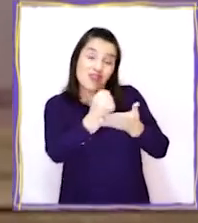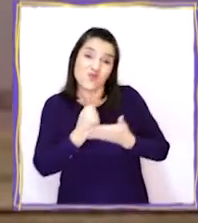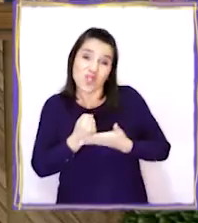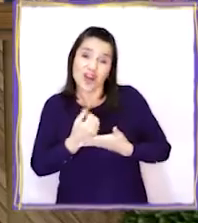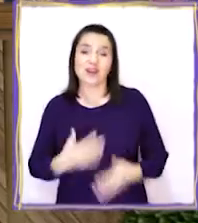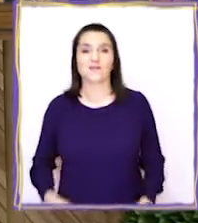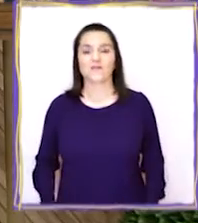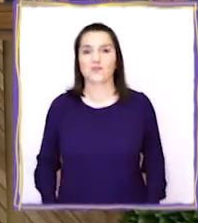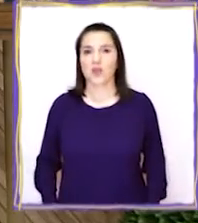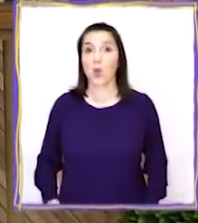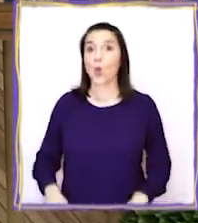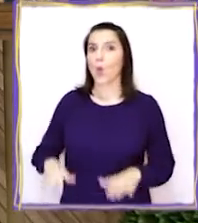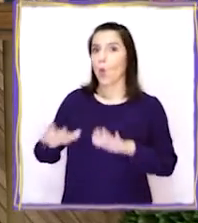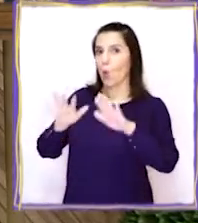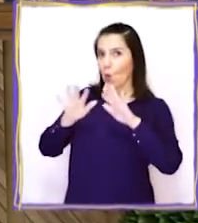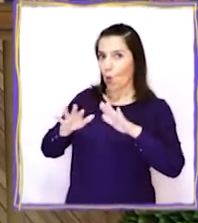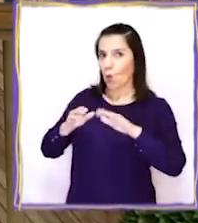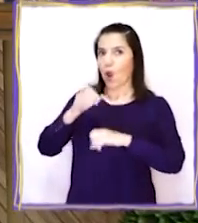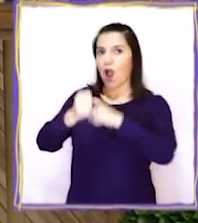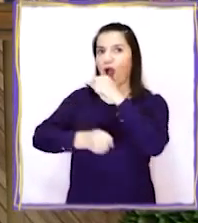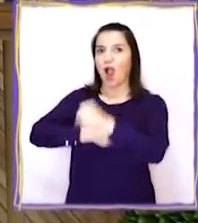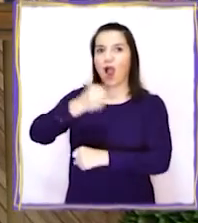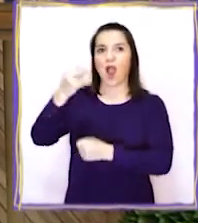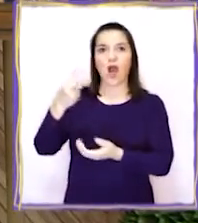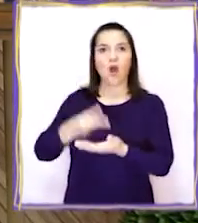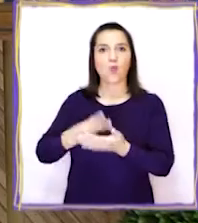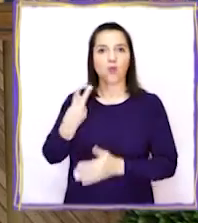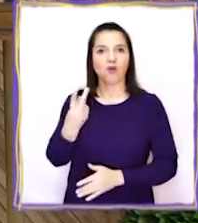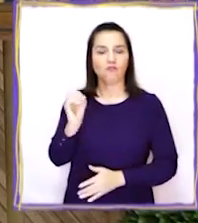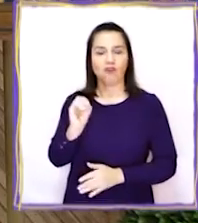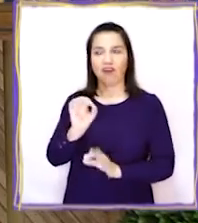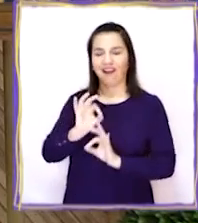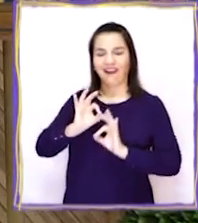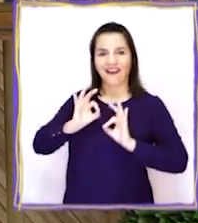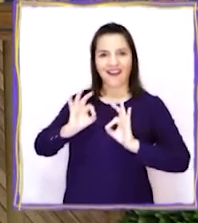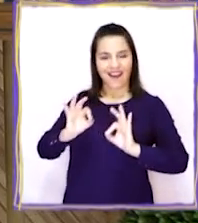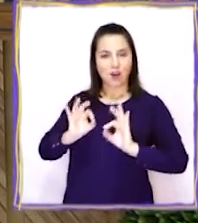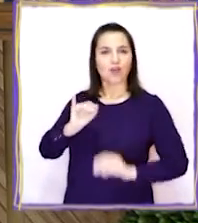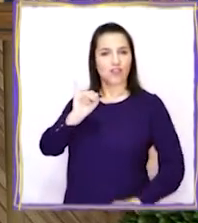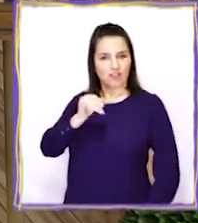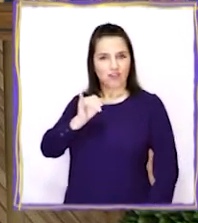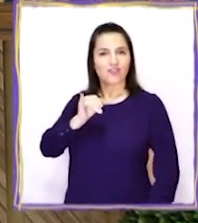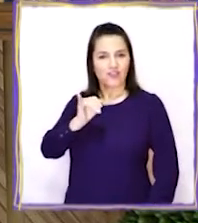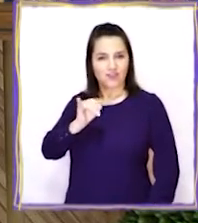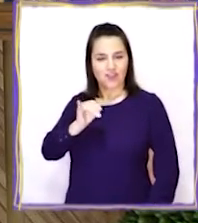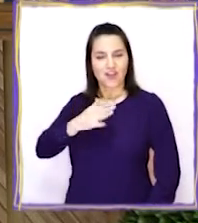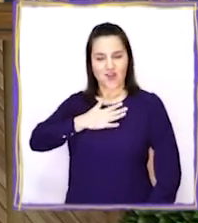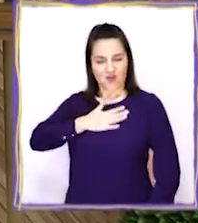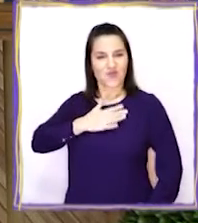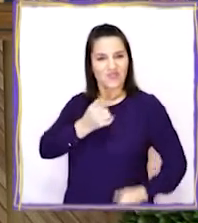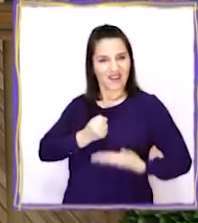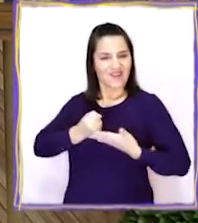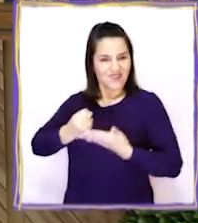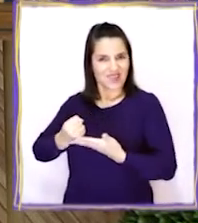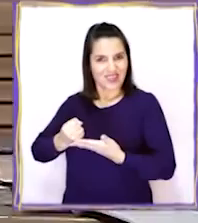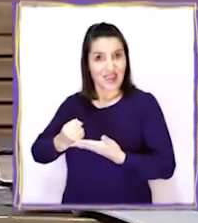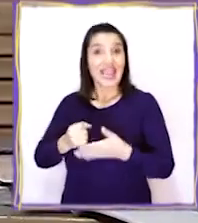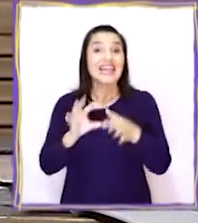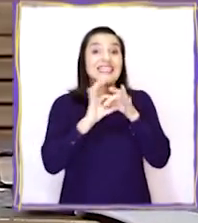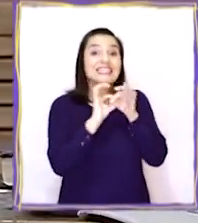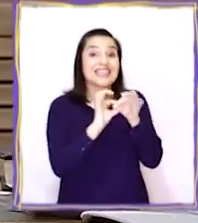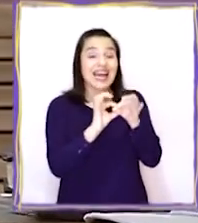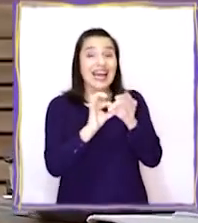ayudar? ¡Guau! Año 2020. ¡Qué increíble! Sí, claro. Con mucho gusto los ayudaré.